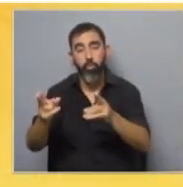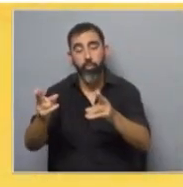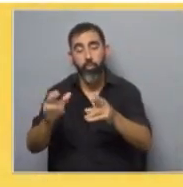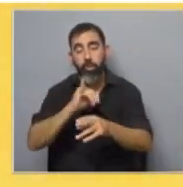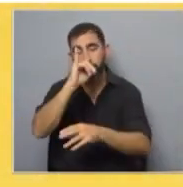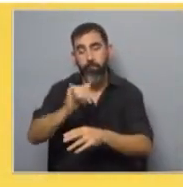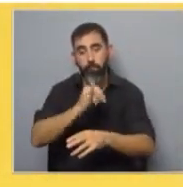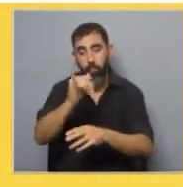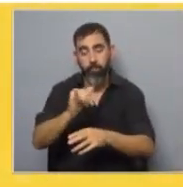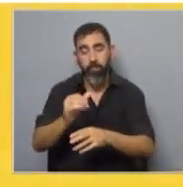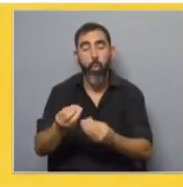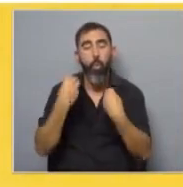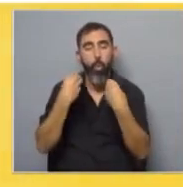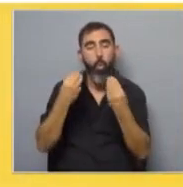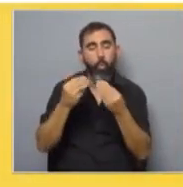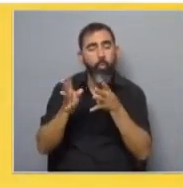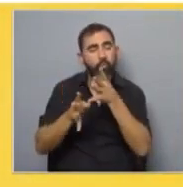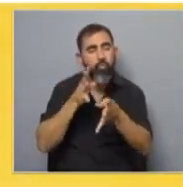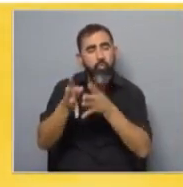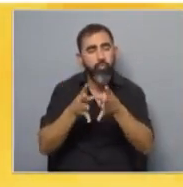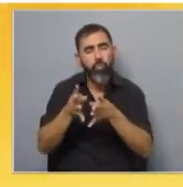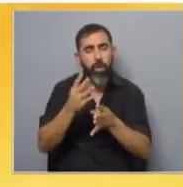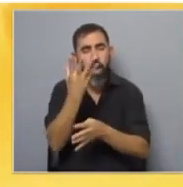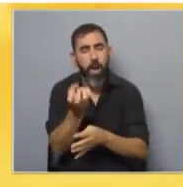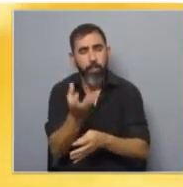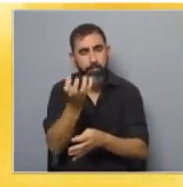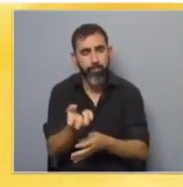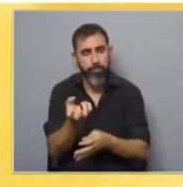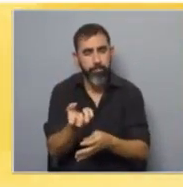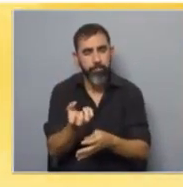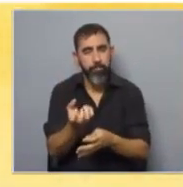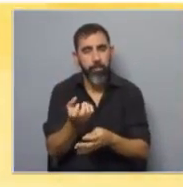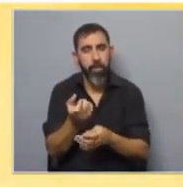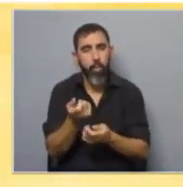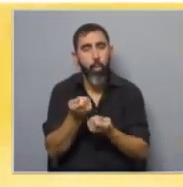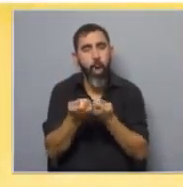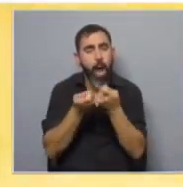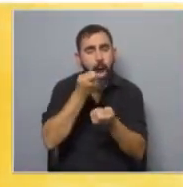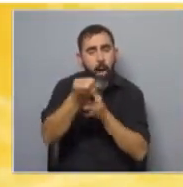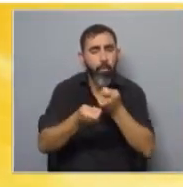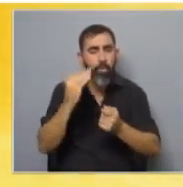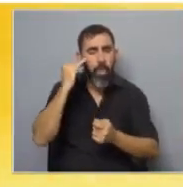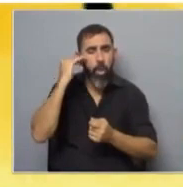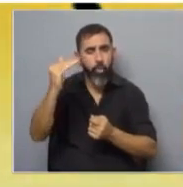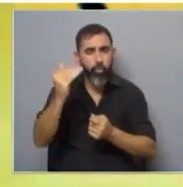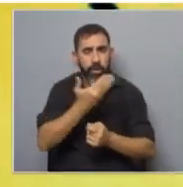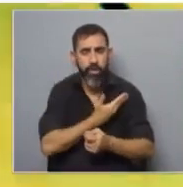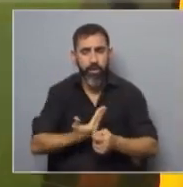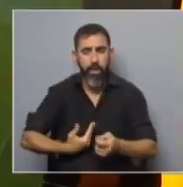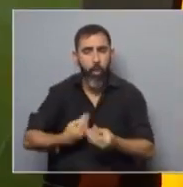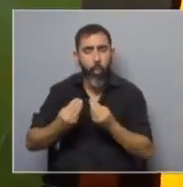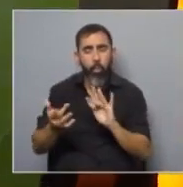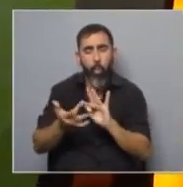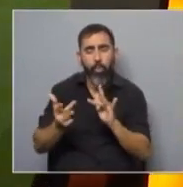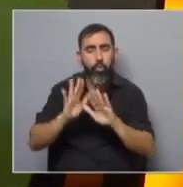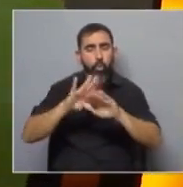última del informe con Camila. Bueno, ¿cómo funciona esta herramienta? ¿Qué le da a los docentes? Y, bueno, ¿cómo interactúa con los niños? Vamos